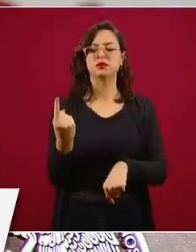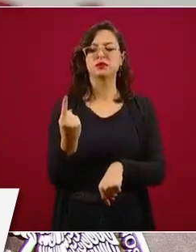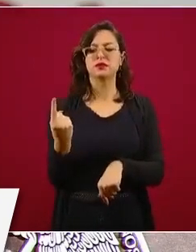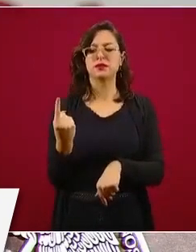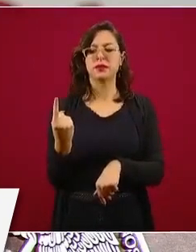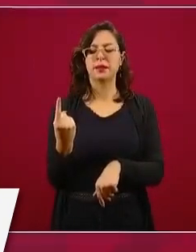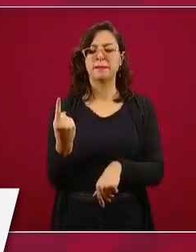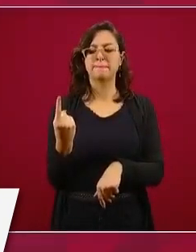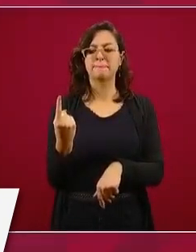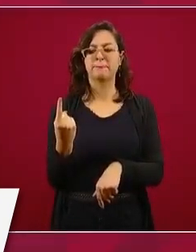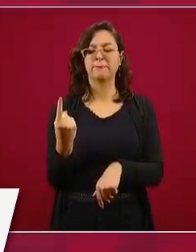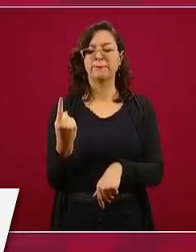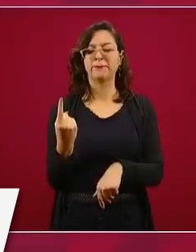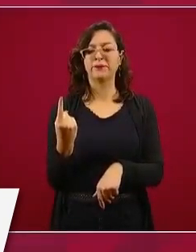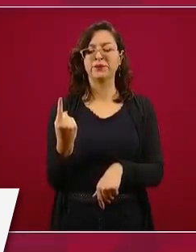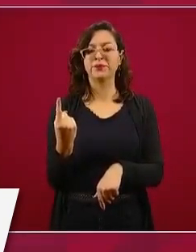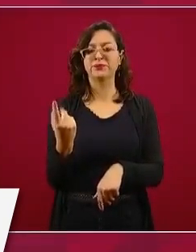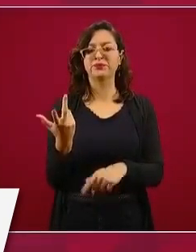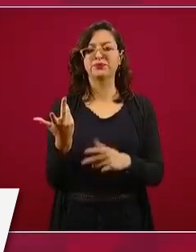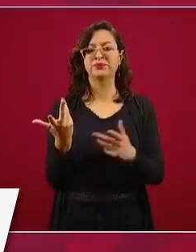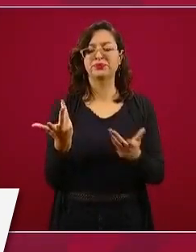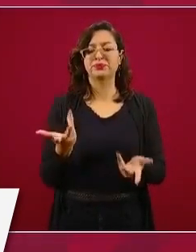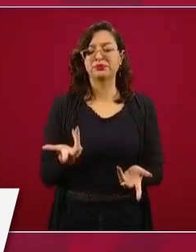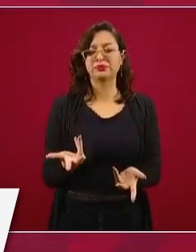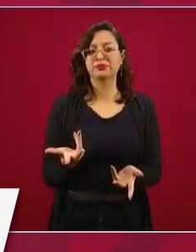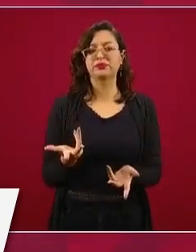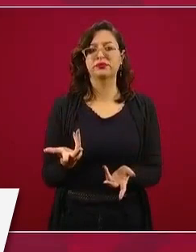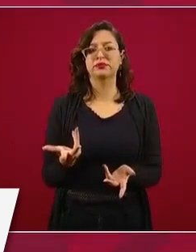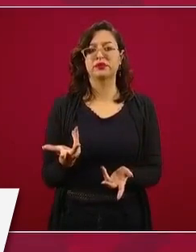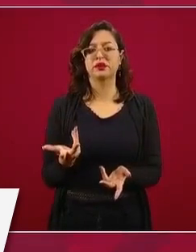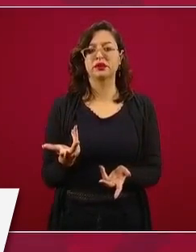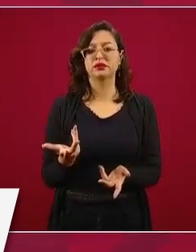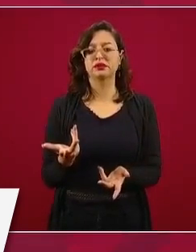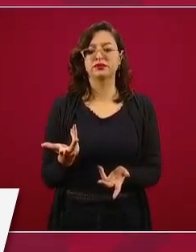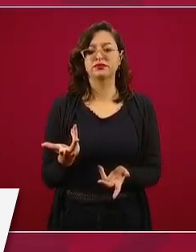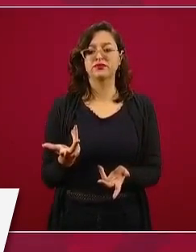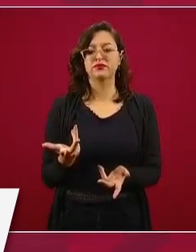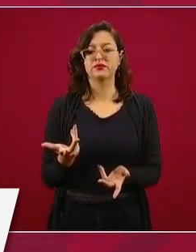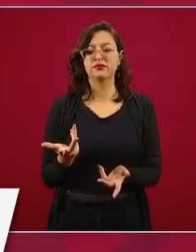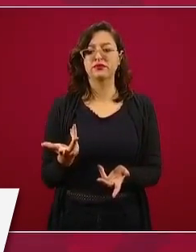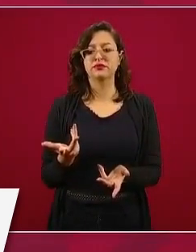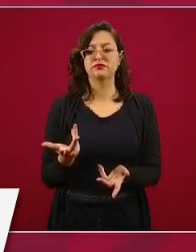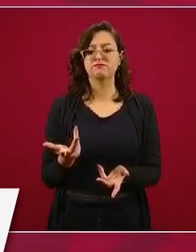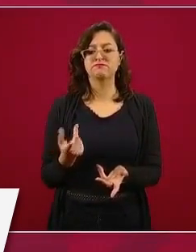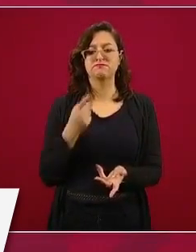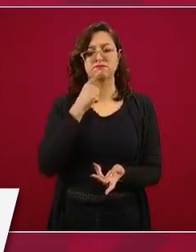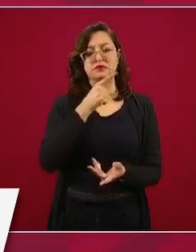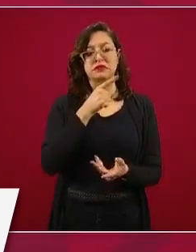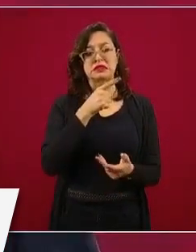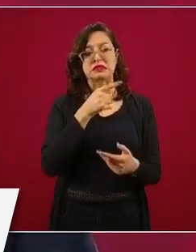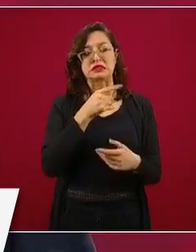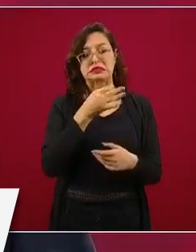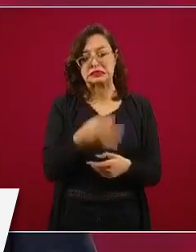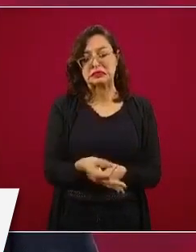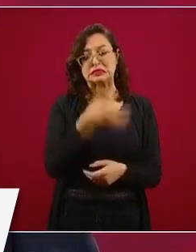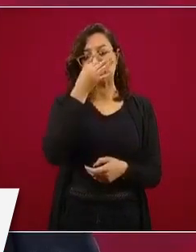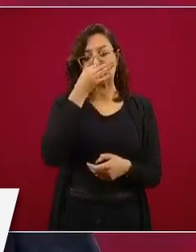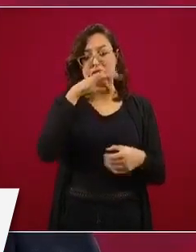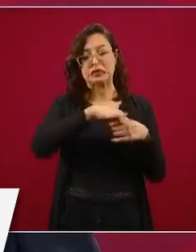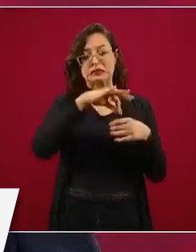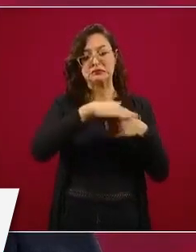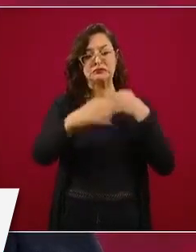van a intensificarse las campañas en Estados Unidos